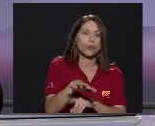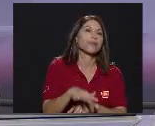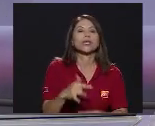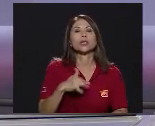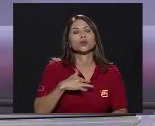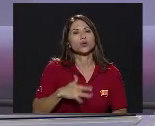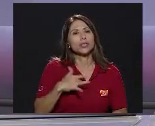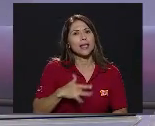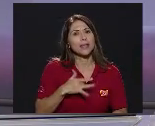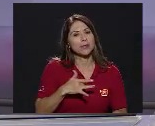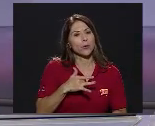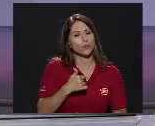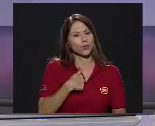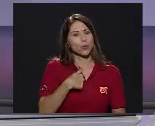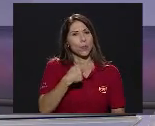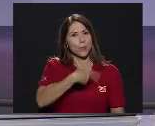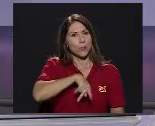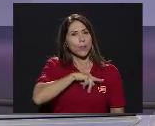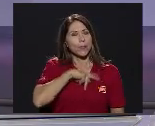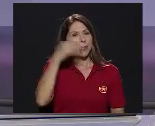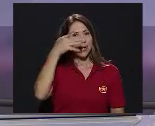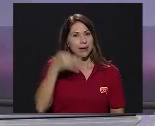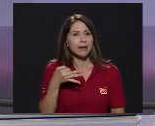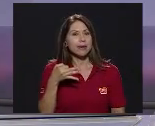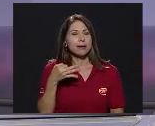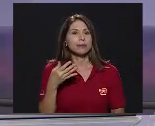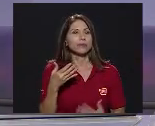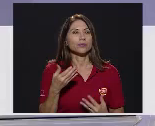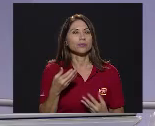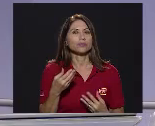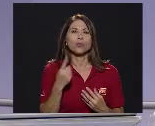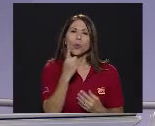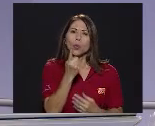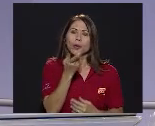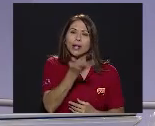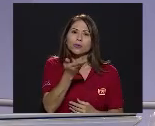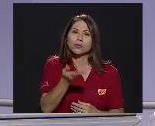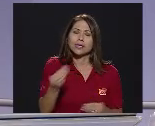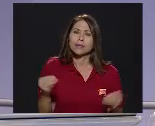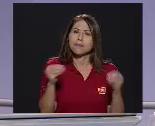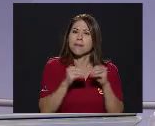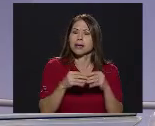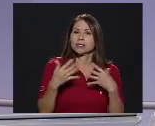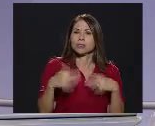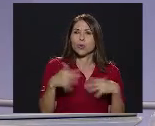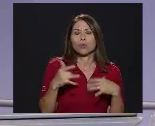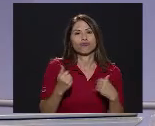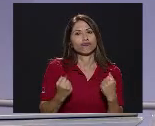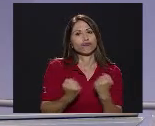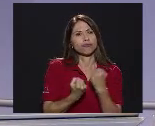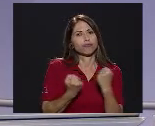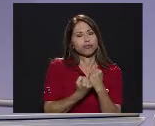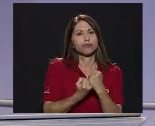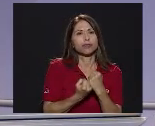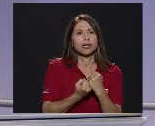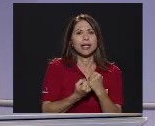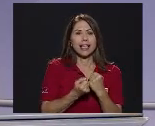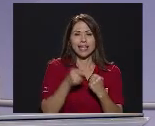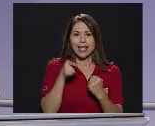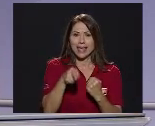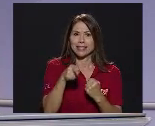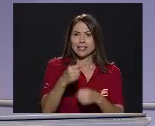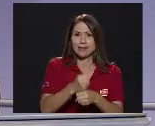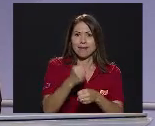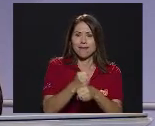En lo personal Creo que Lo más Uno de los aportes Más grandes Que esta experiencia Me ha dado